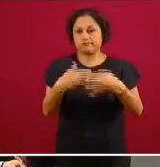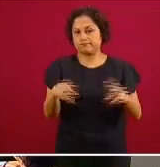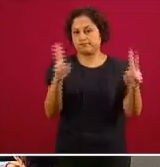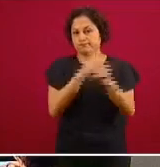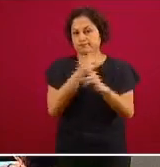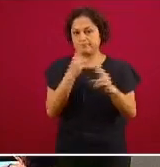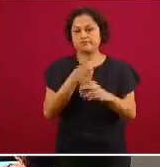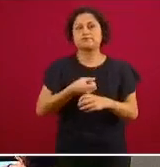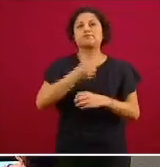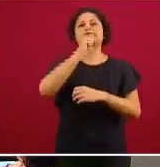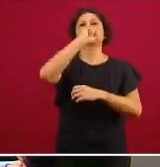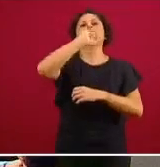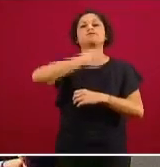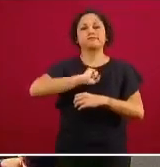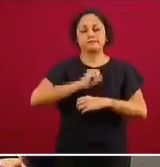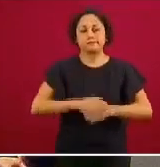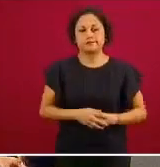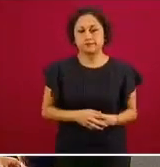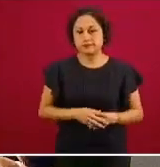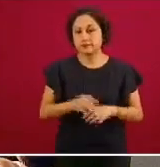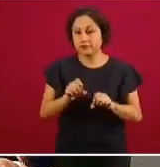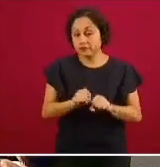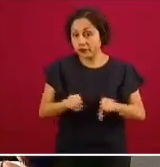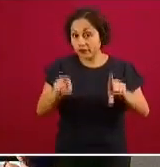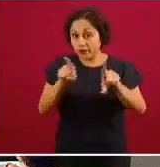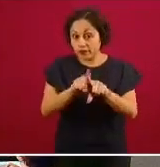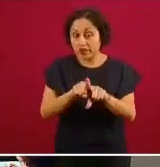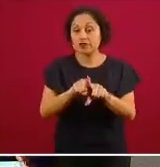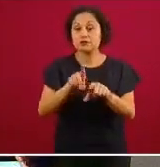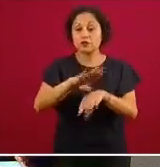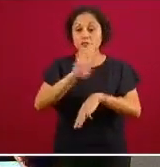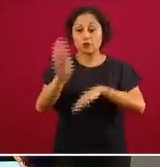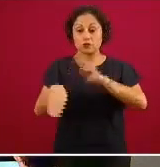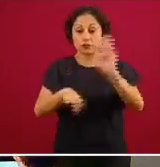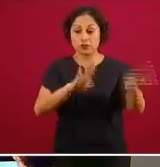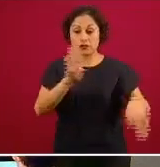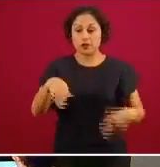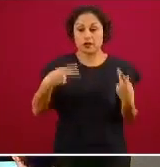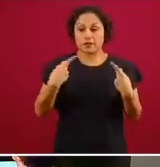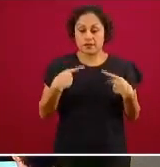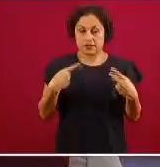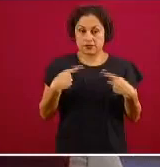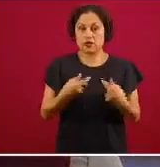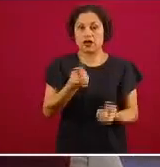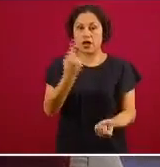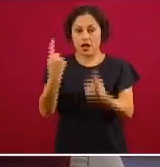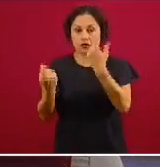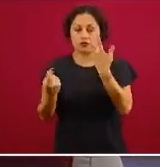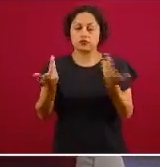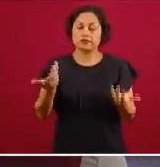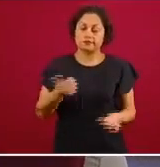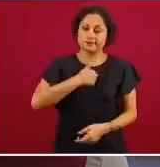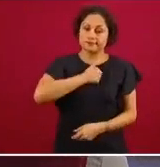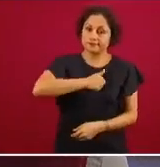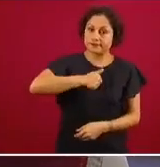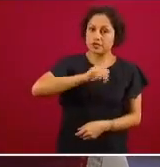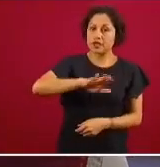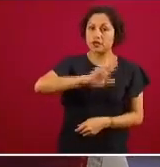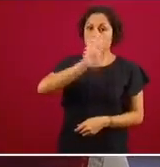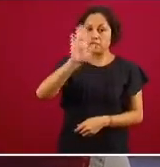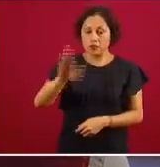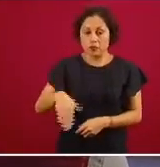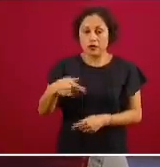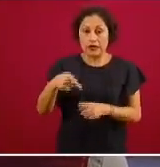lo mismo en las defunciones tenemos personas que tristemente han perdido la vida que tuvieron los síntomas